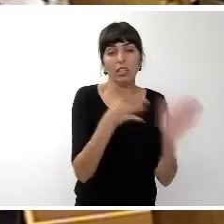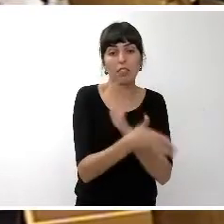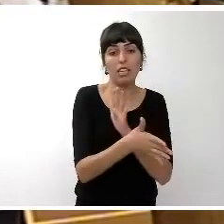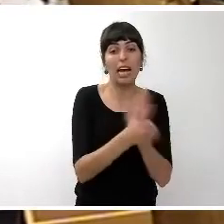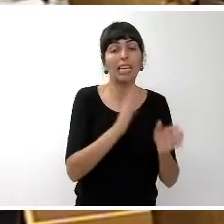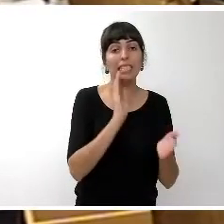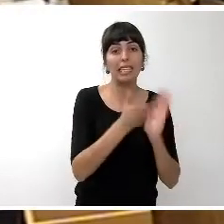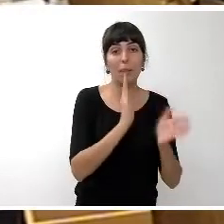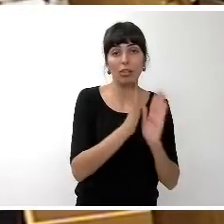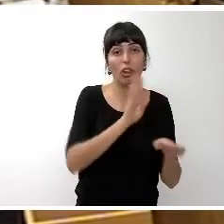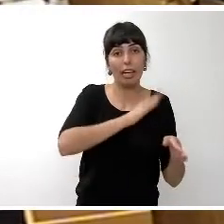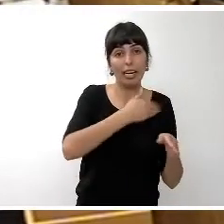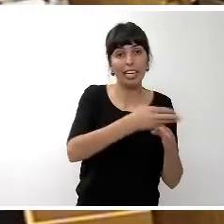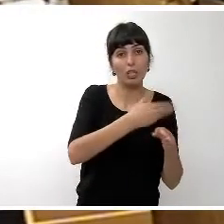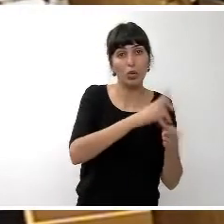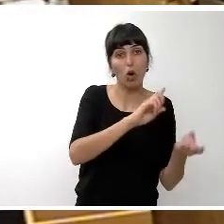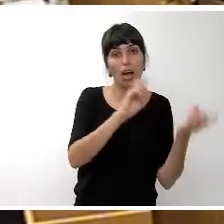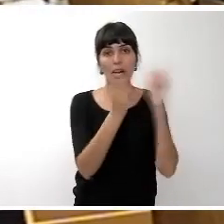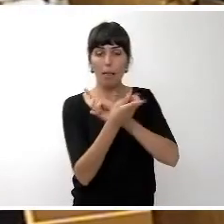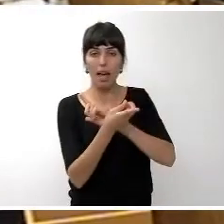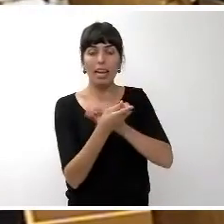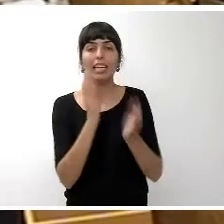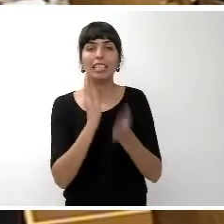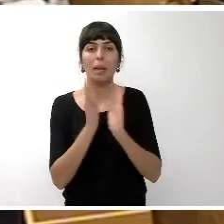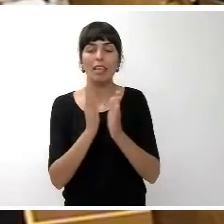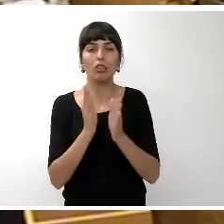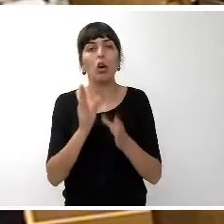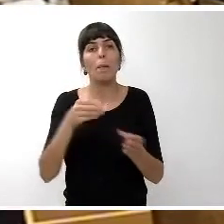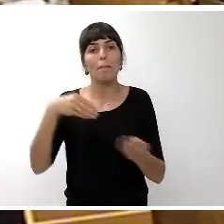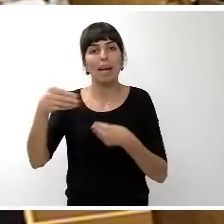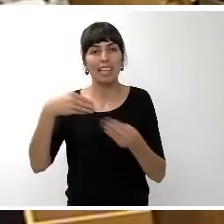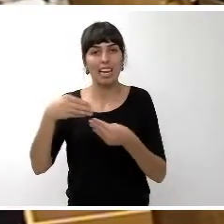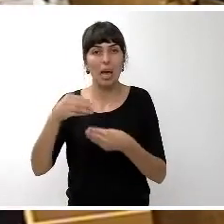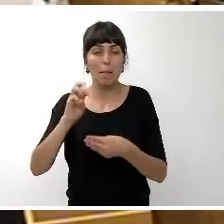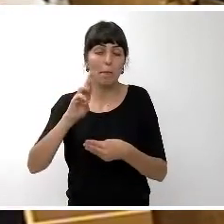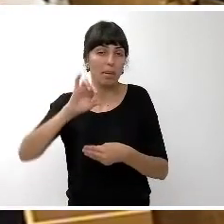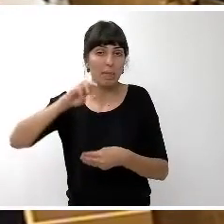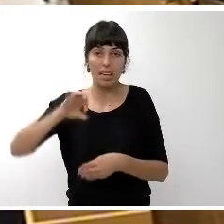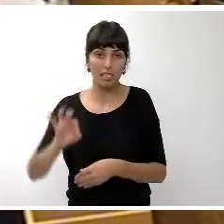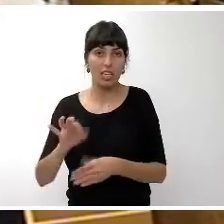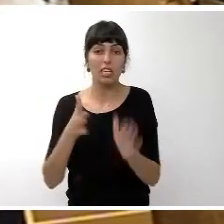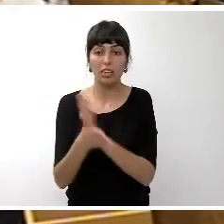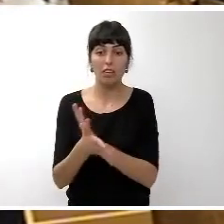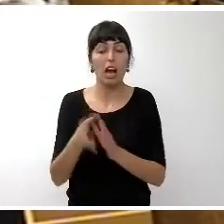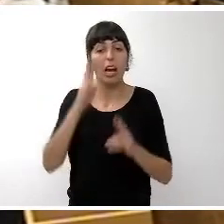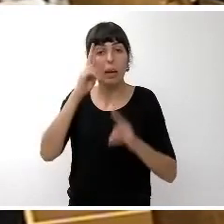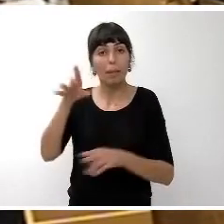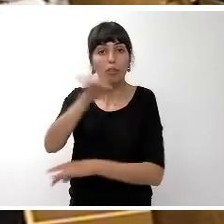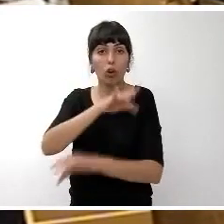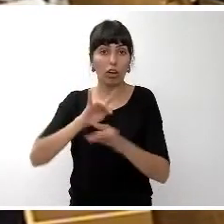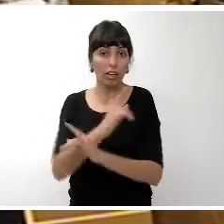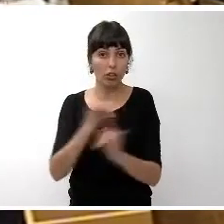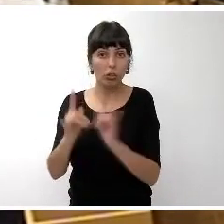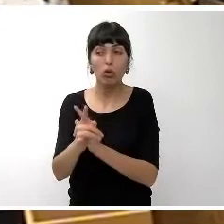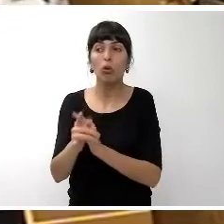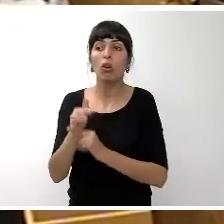tratamiento de residuos por el tratamiento de materias primas que tengan un retorno en nuestro entorno y que por lo tanto esté directamente ligado